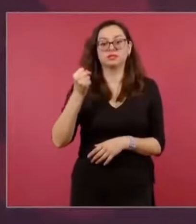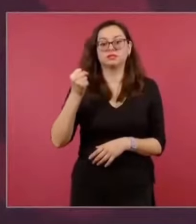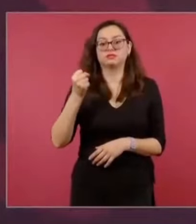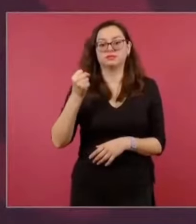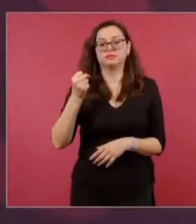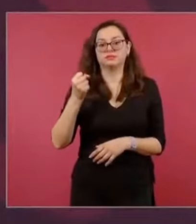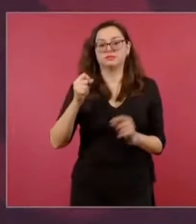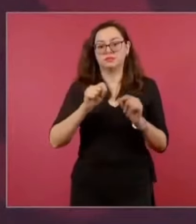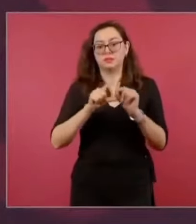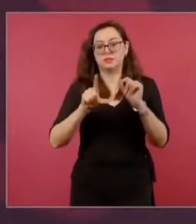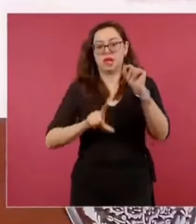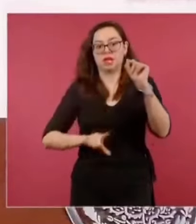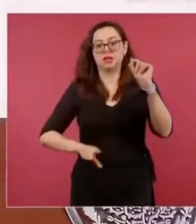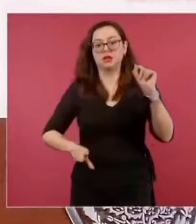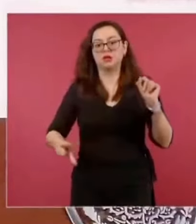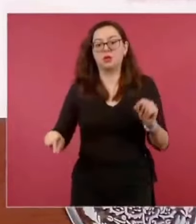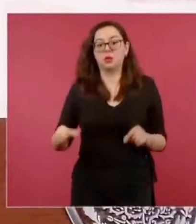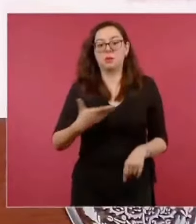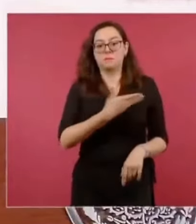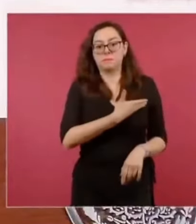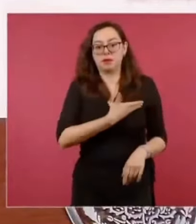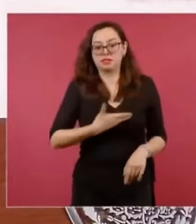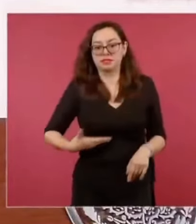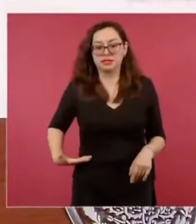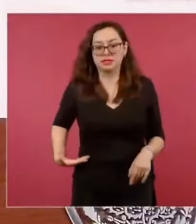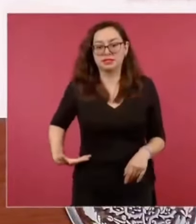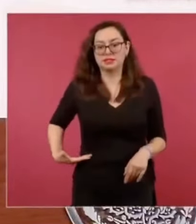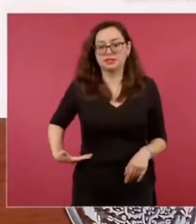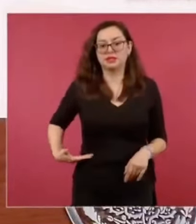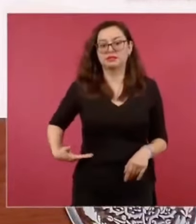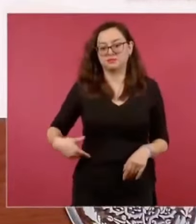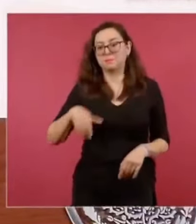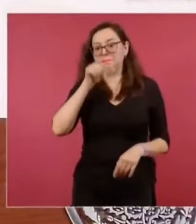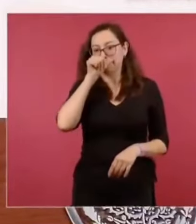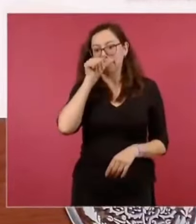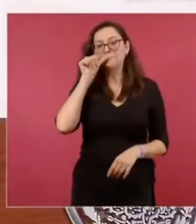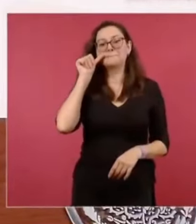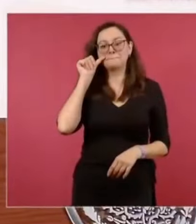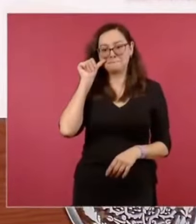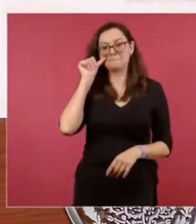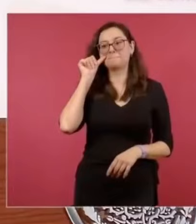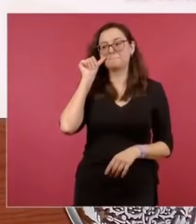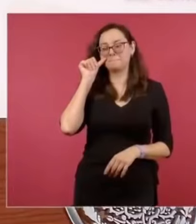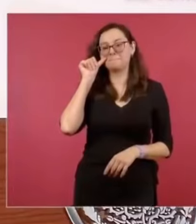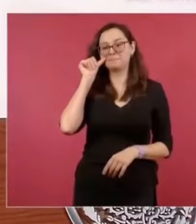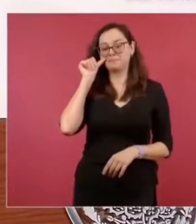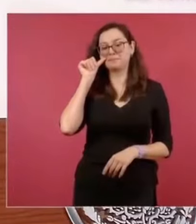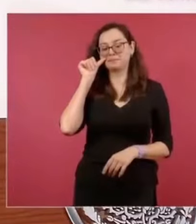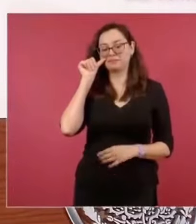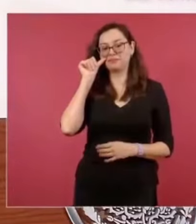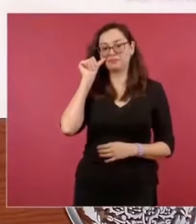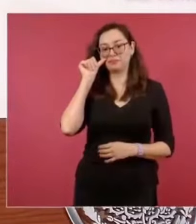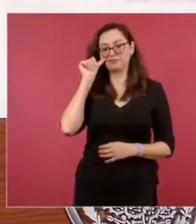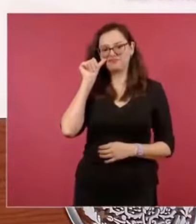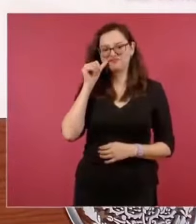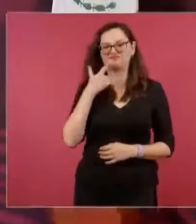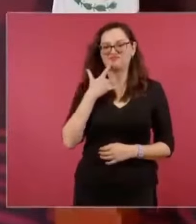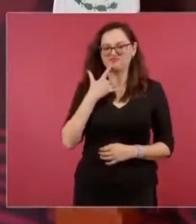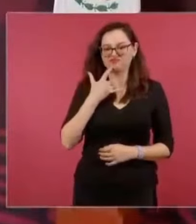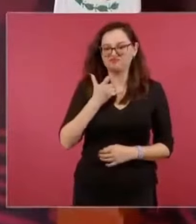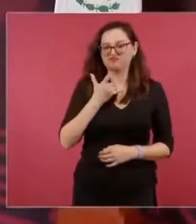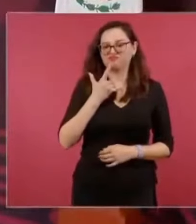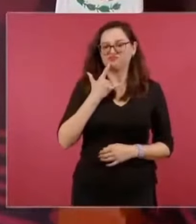patriota, el presidente Juárez, que no se rindió,